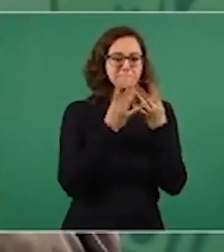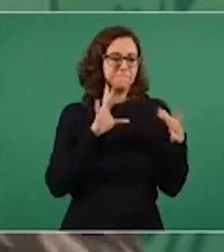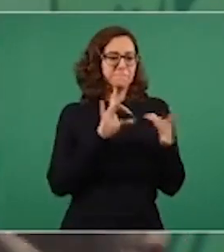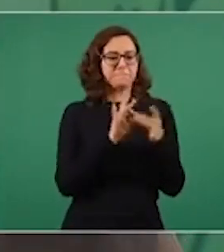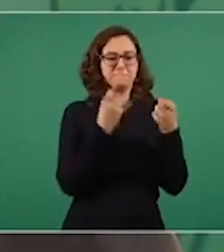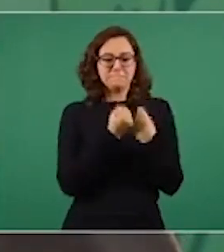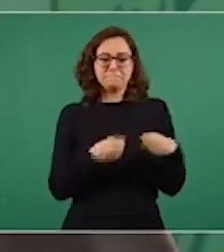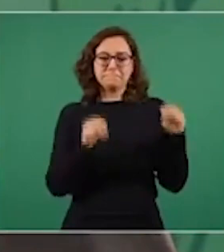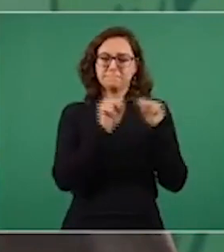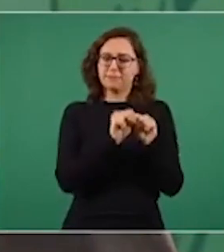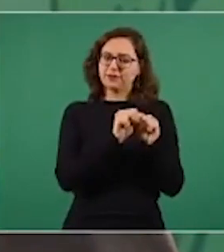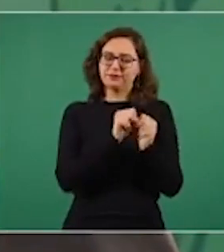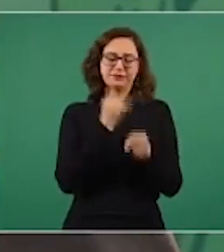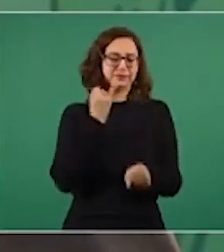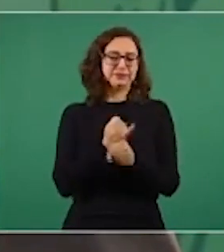la delincuencia.